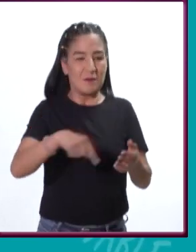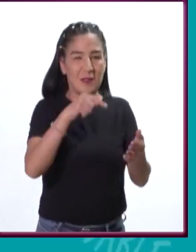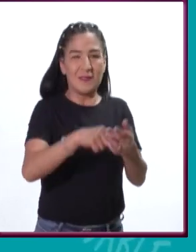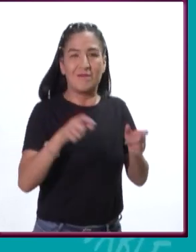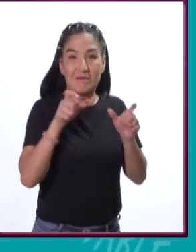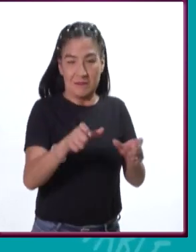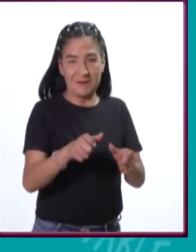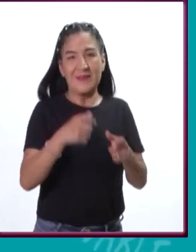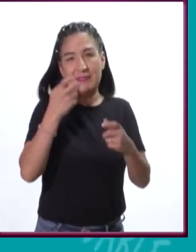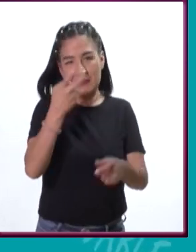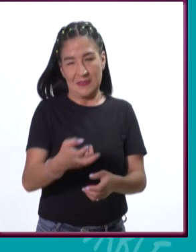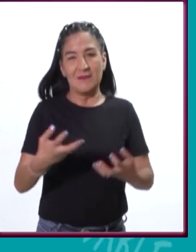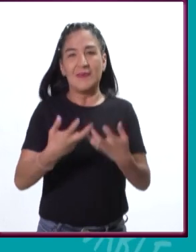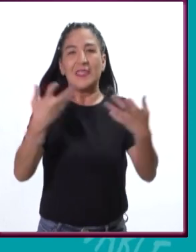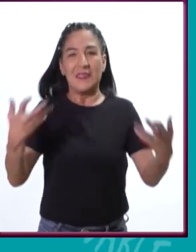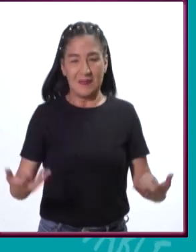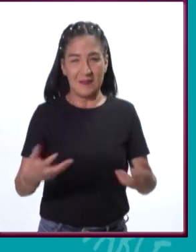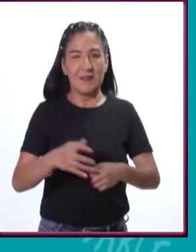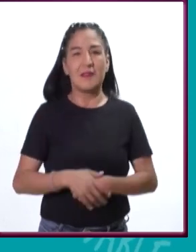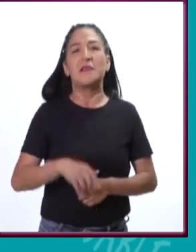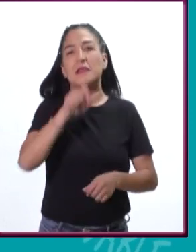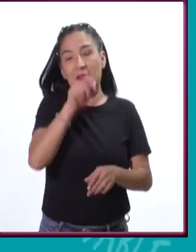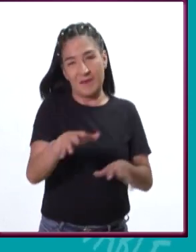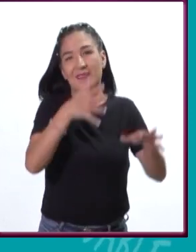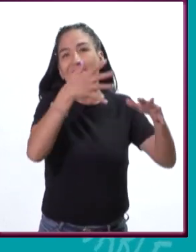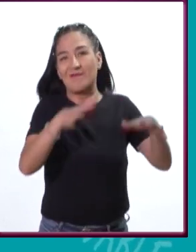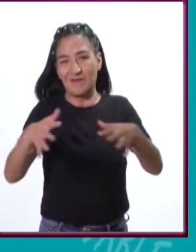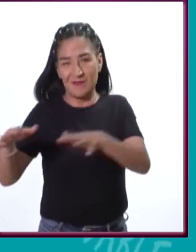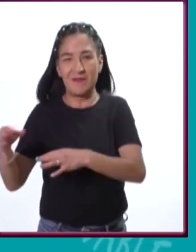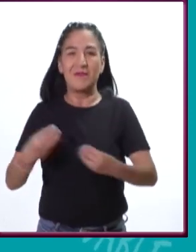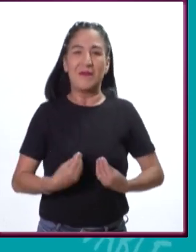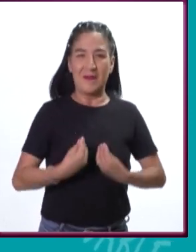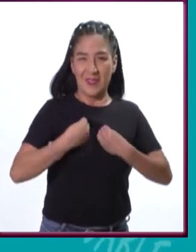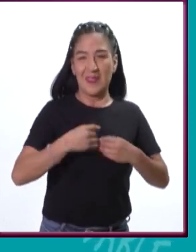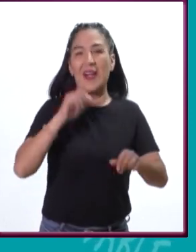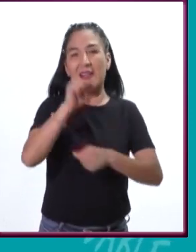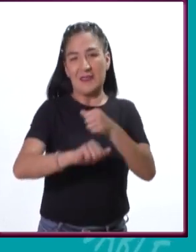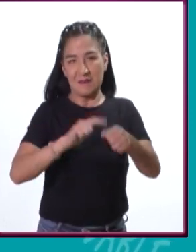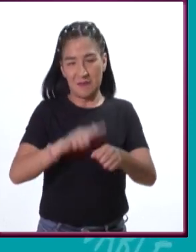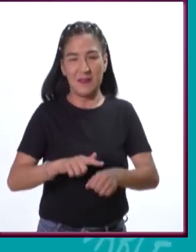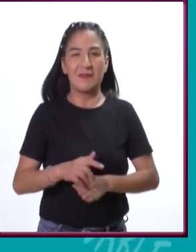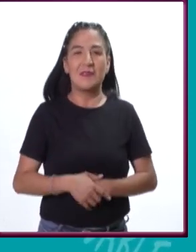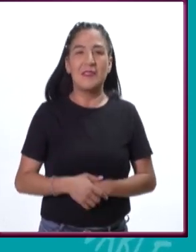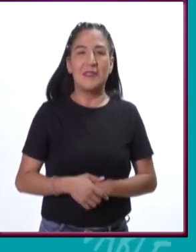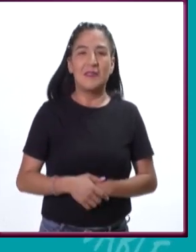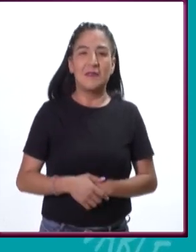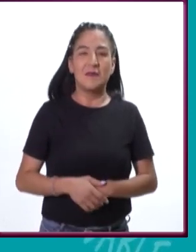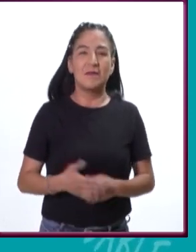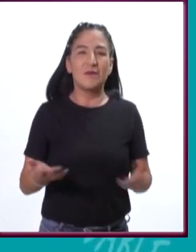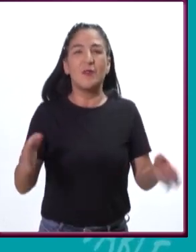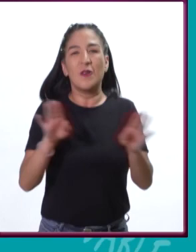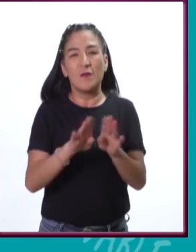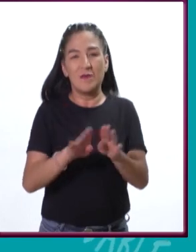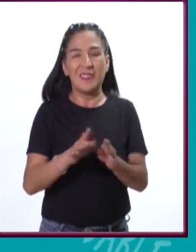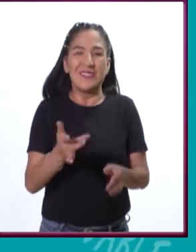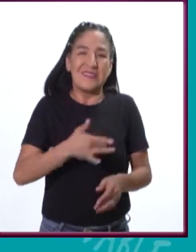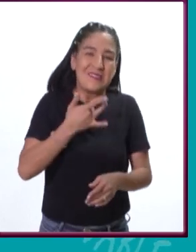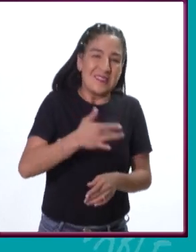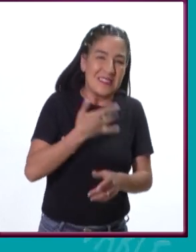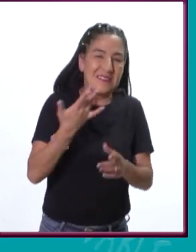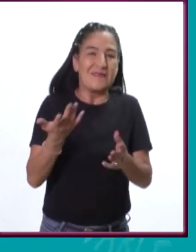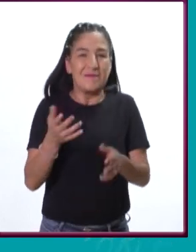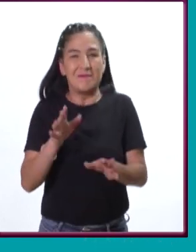tomó pero que está ahora en una situación realmente muy vulnerable son las áreas